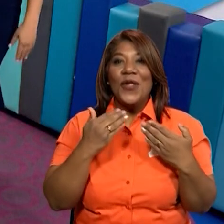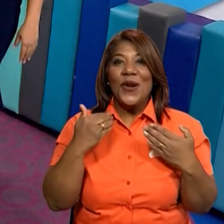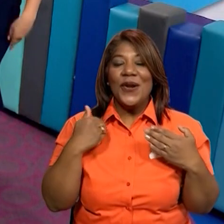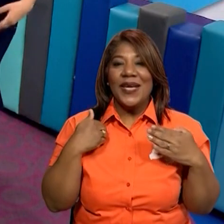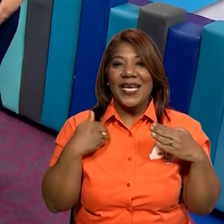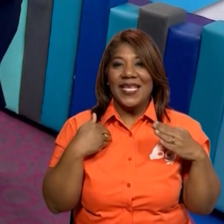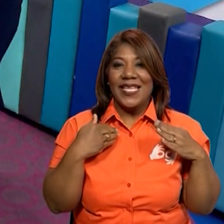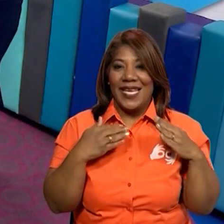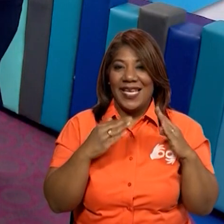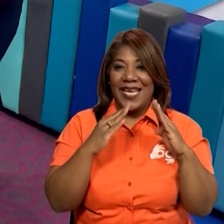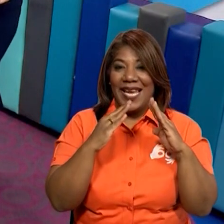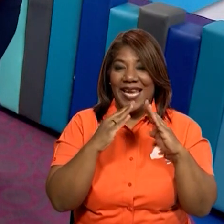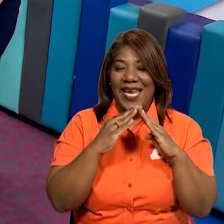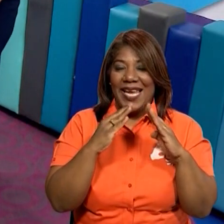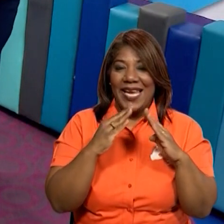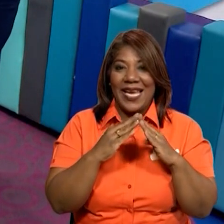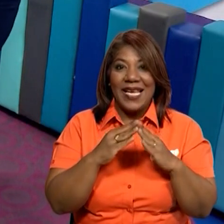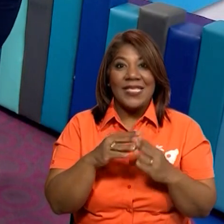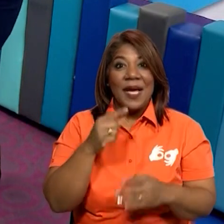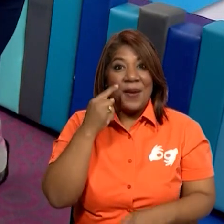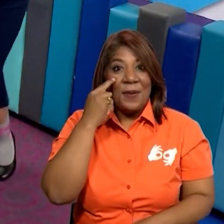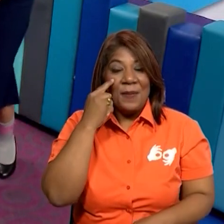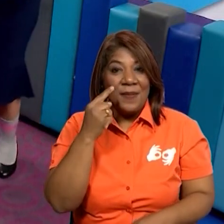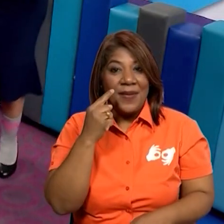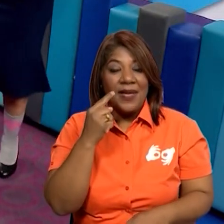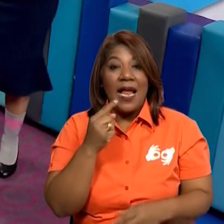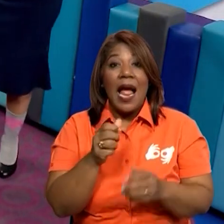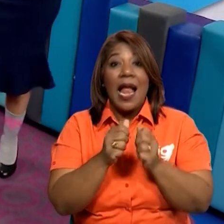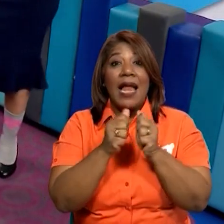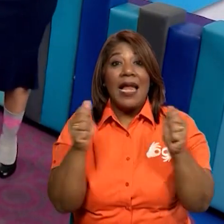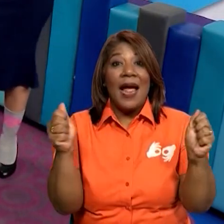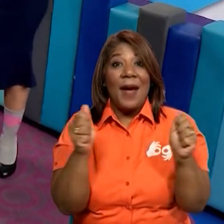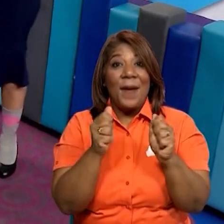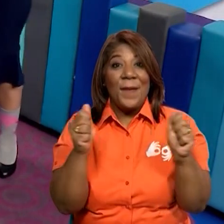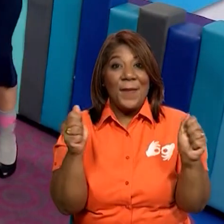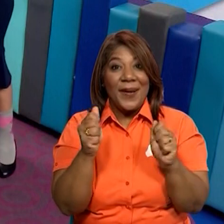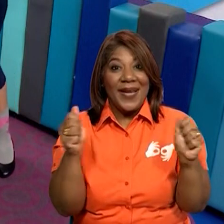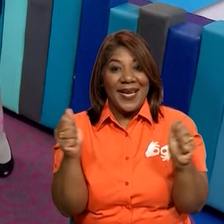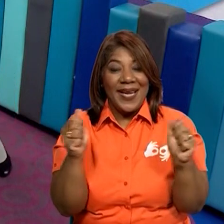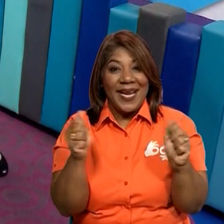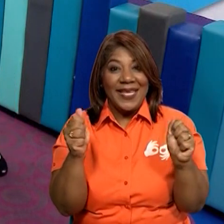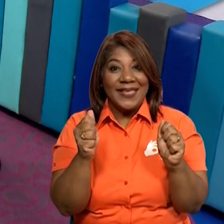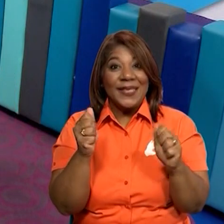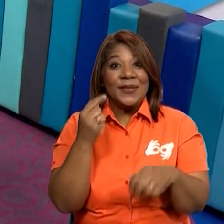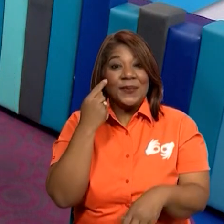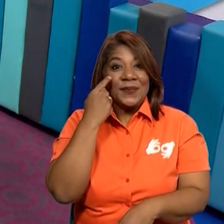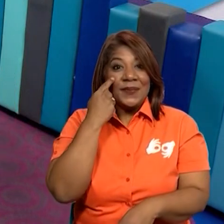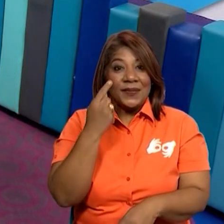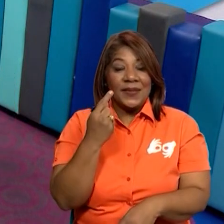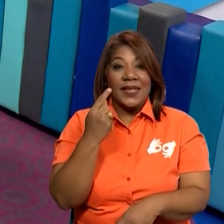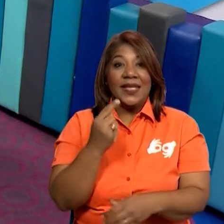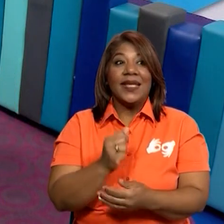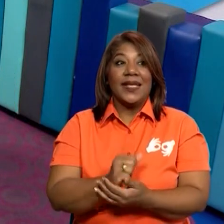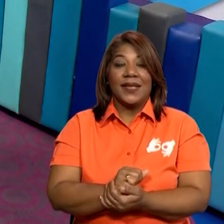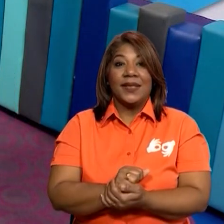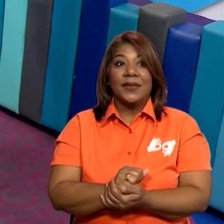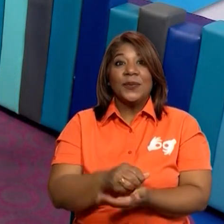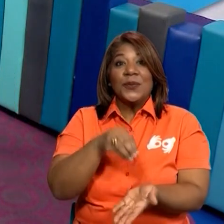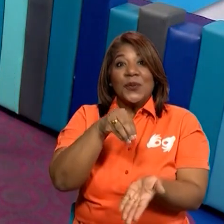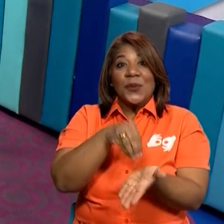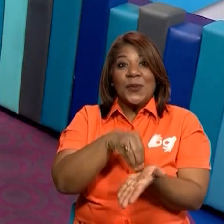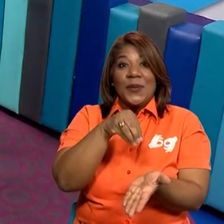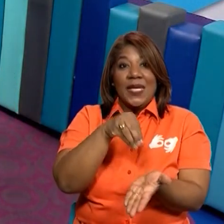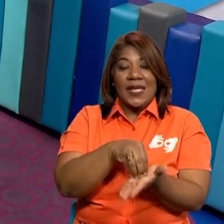poco de los ajustes en cuanto a lo que es el Balboa. De este lado observan que tenemos una pequeña tienda.